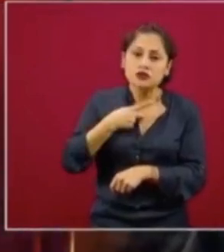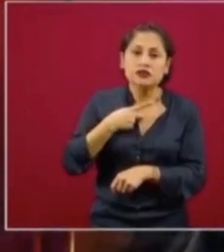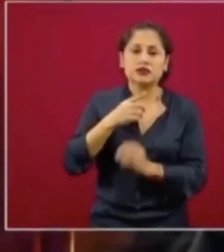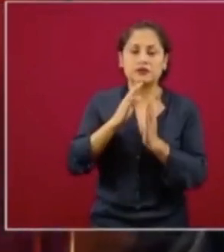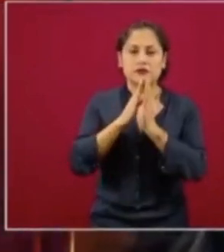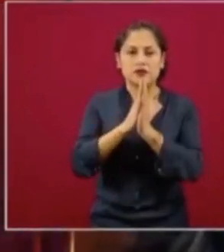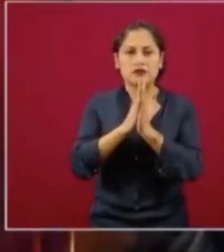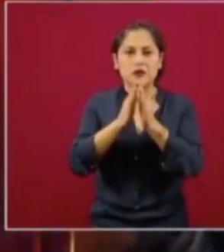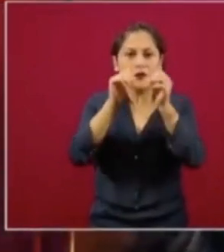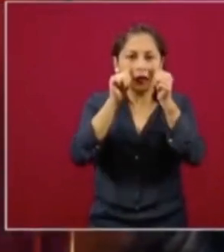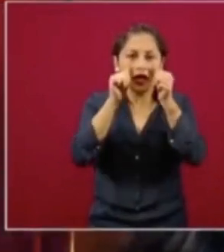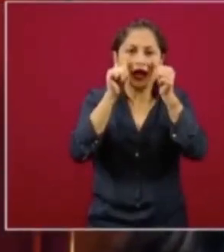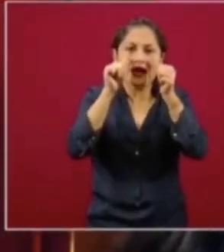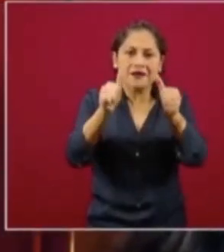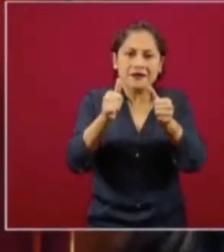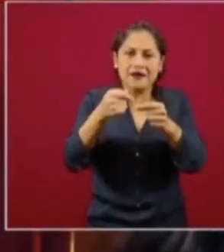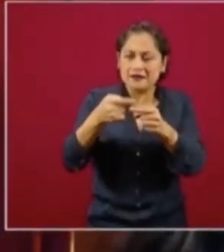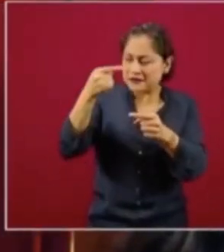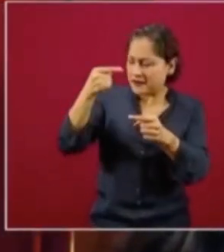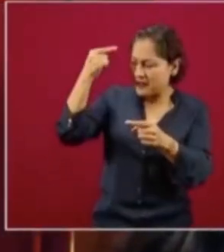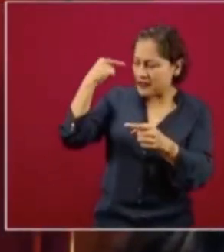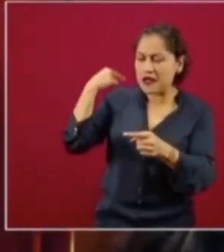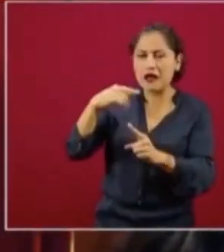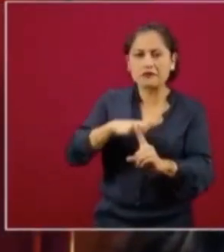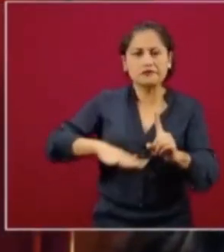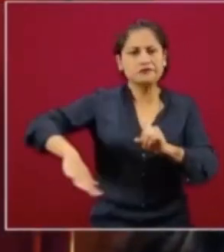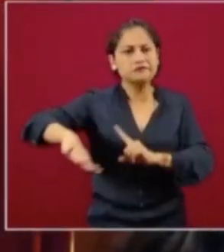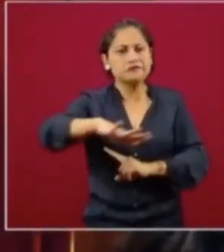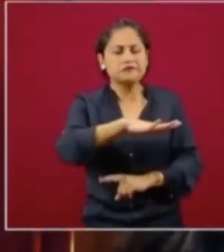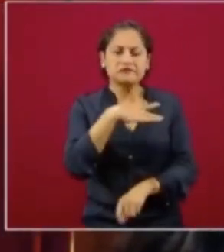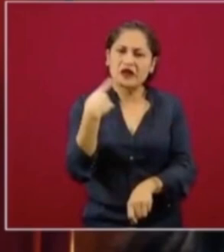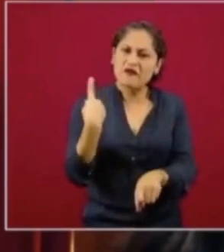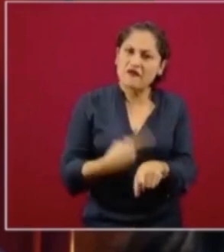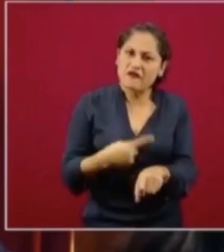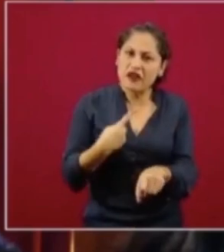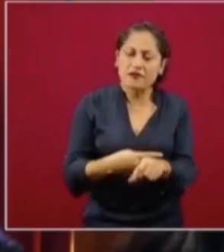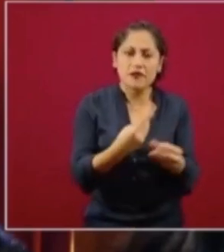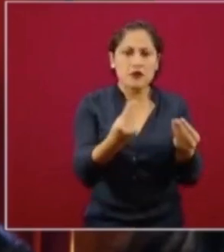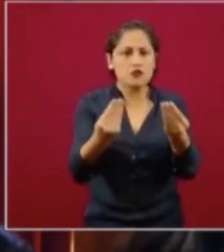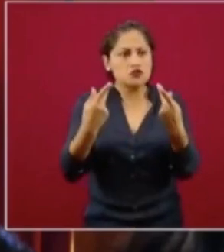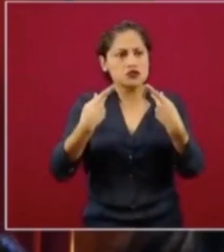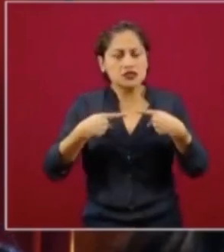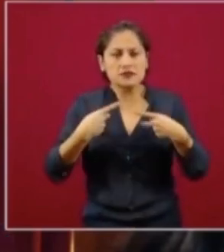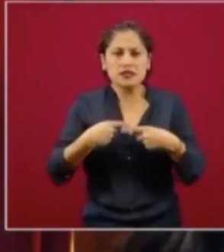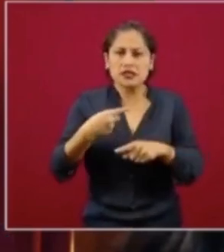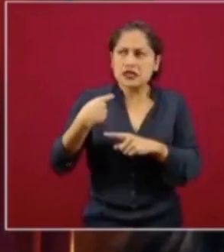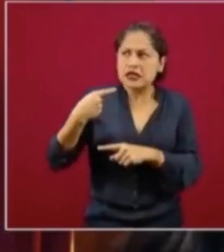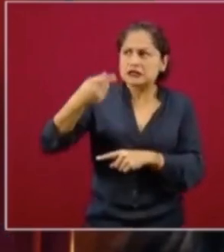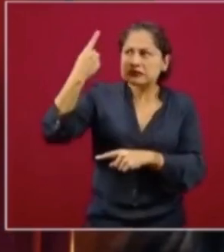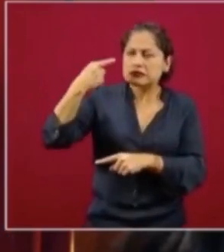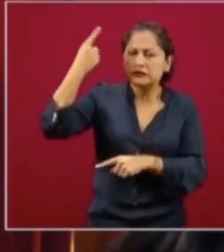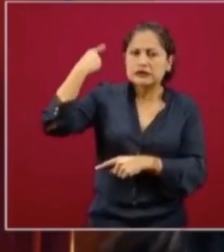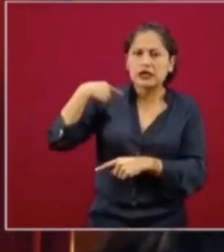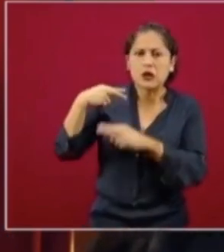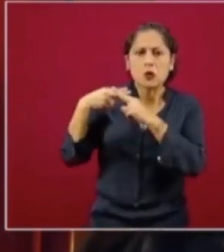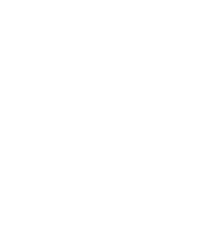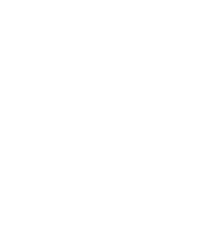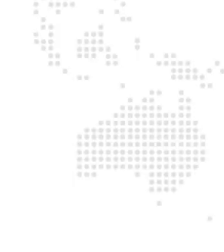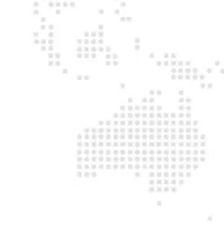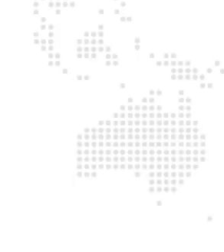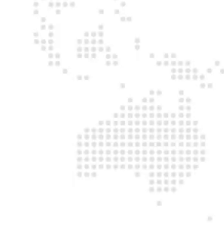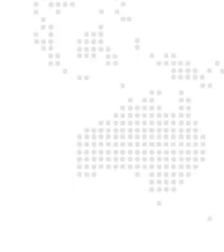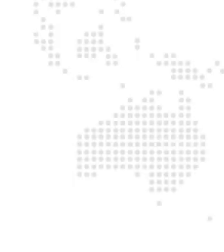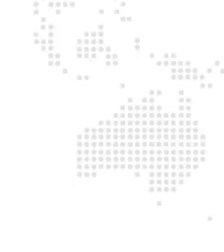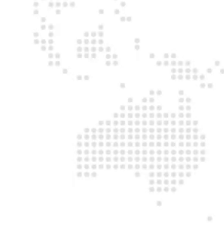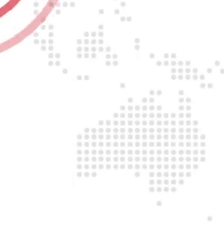enferma, tenemos muchas enfermedades crónico-degenerativas como la diabetes, la hipertensión, y tiene que ver con lo que nos nutrimos.